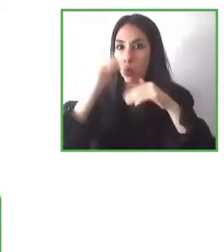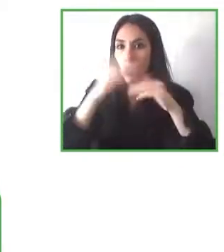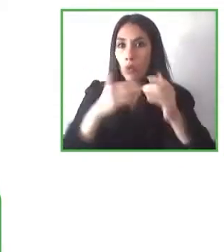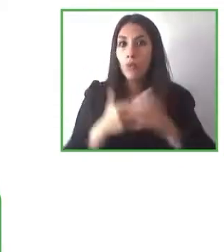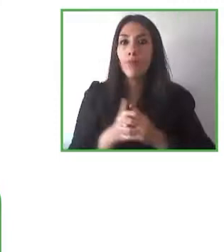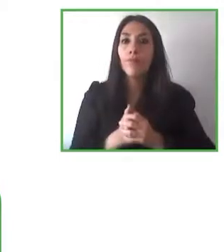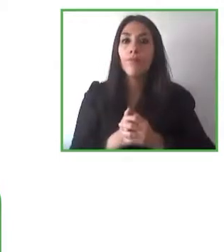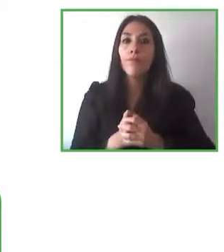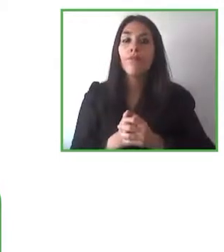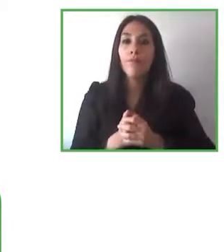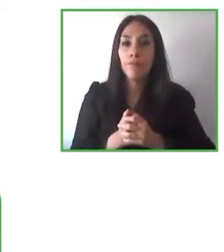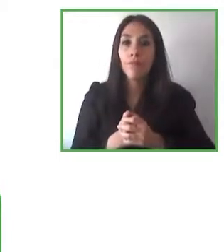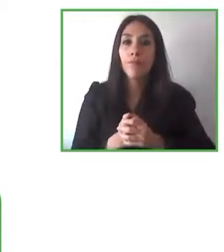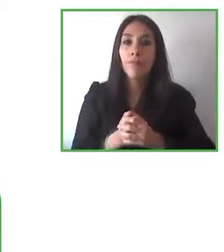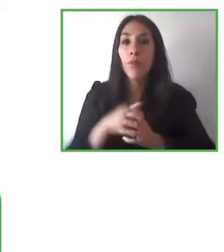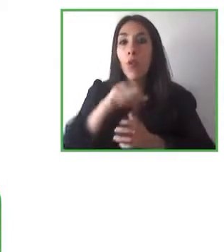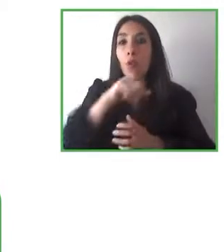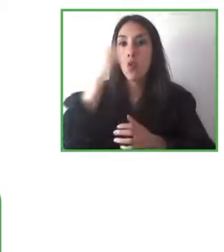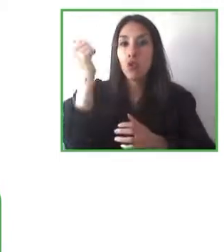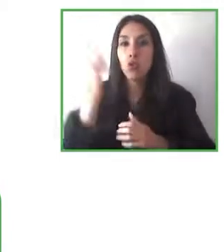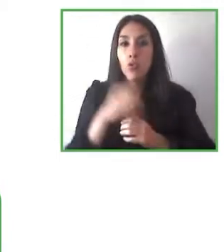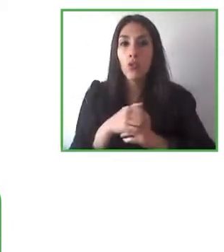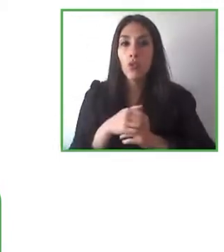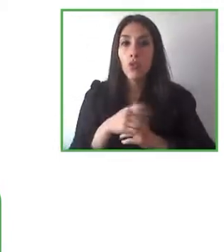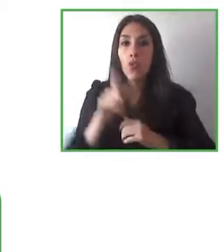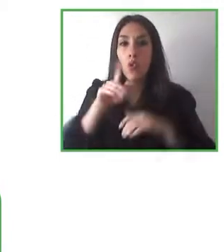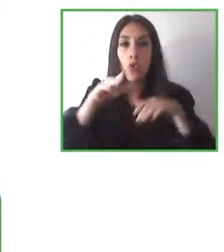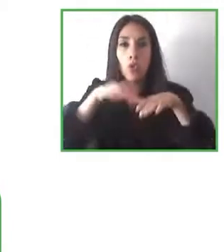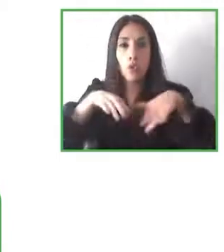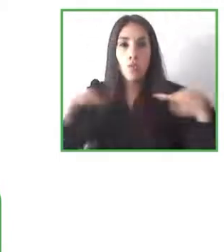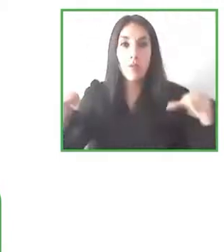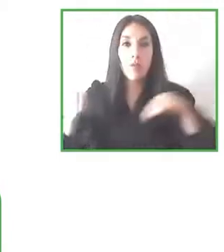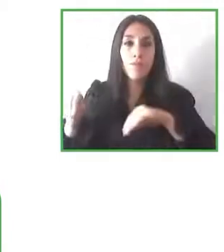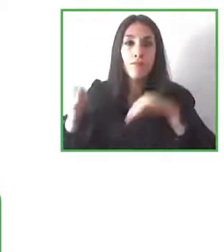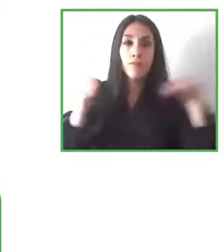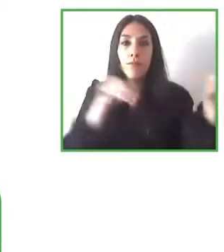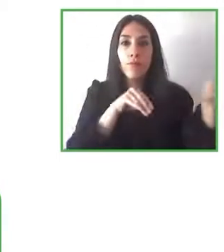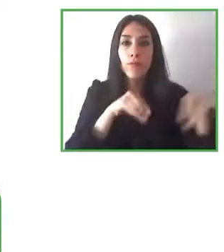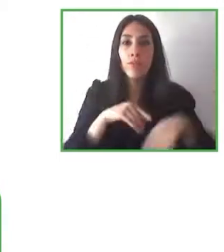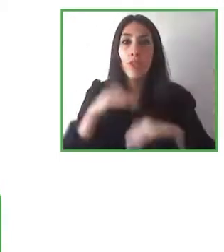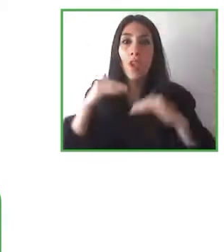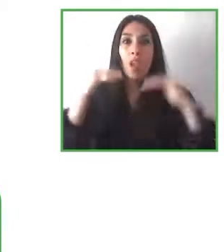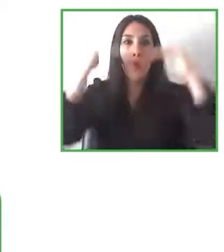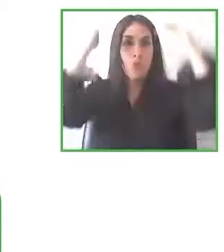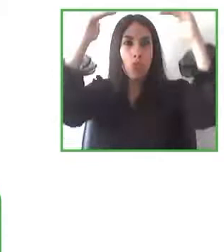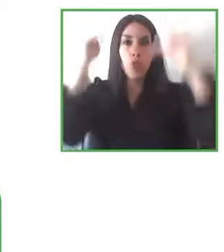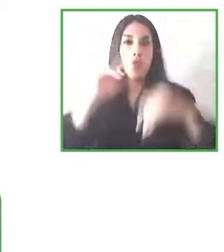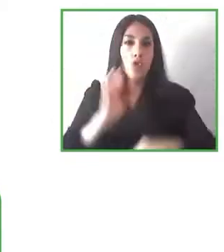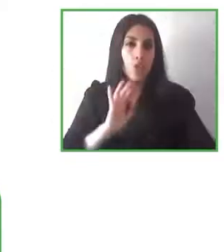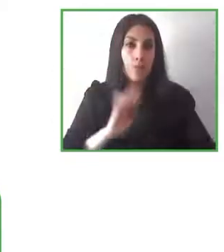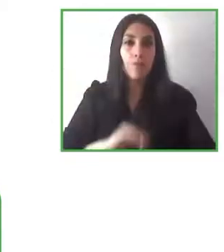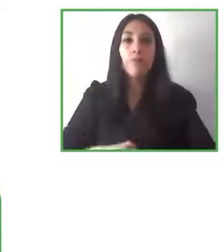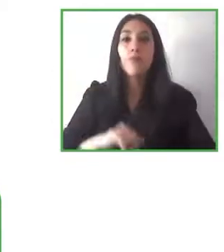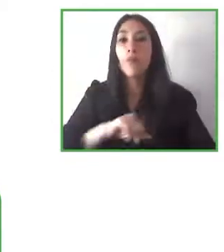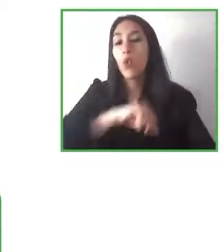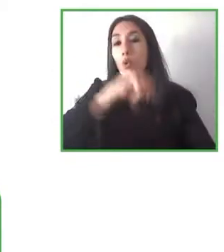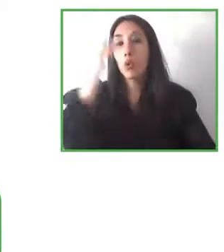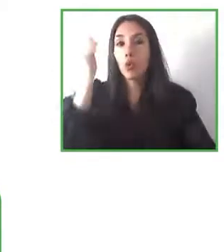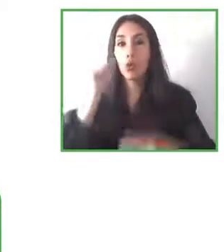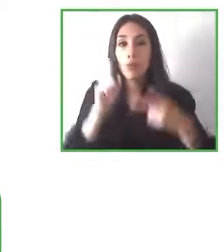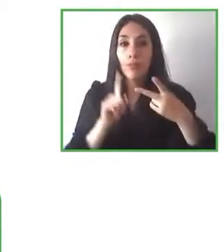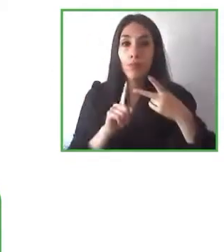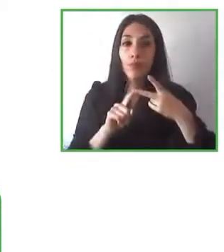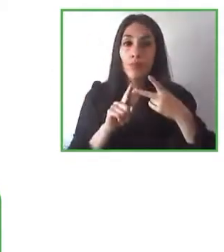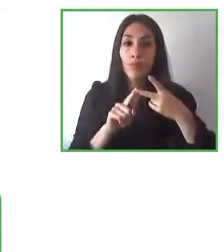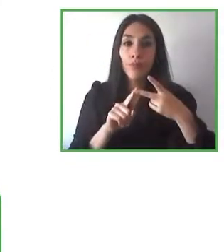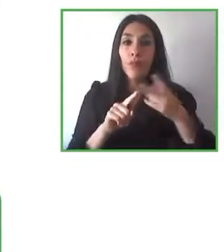adultos? Y la siguiente pregunta sería realmente el cómo poder llevar esta tecnología a distintos sistemas educativos